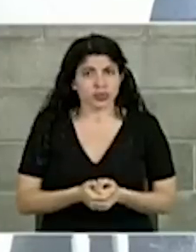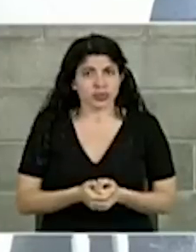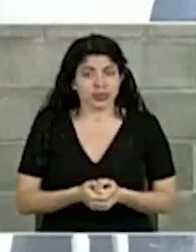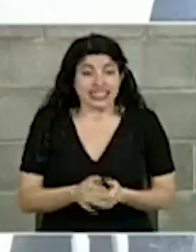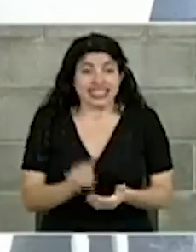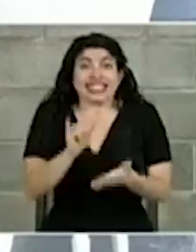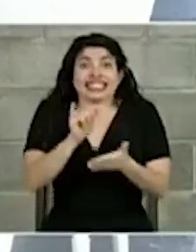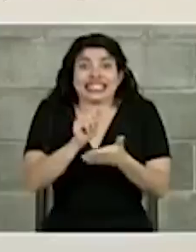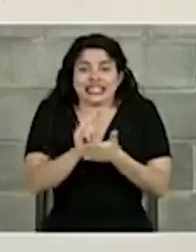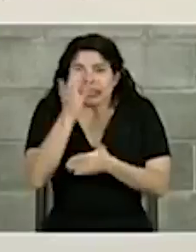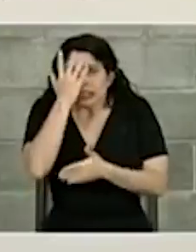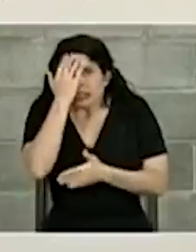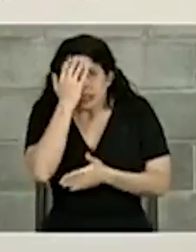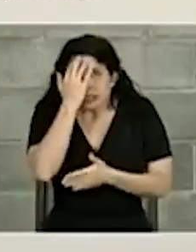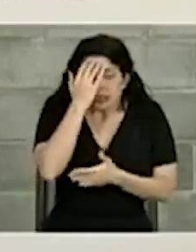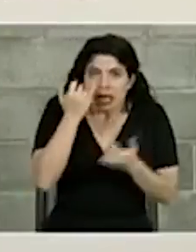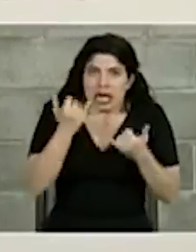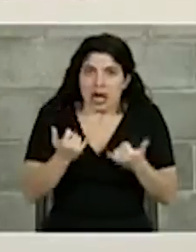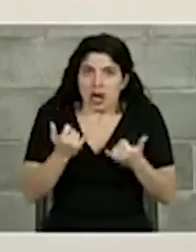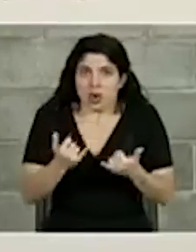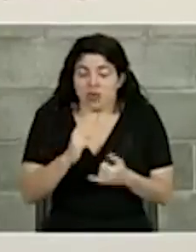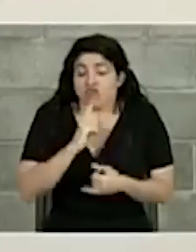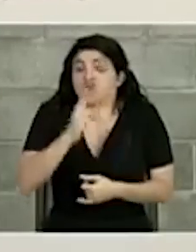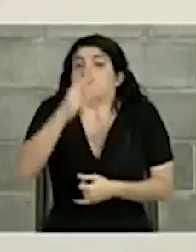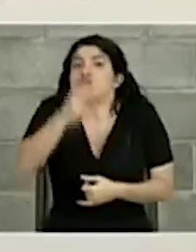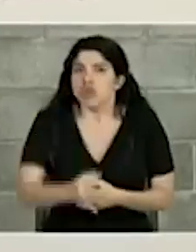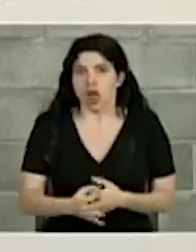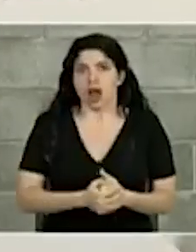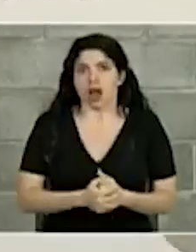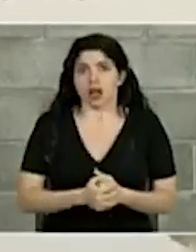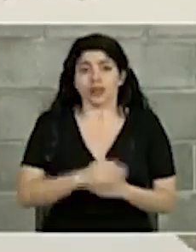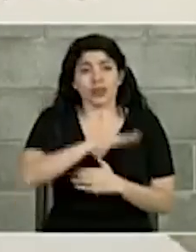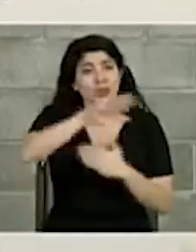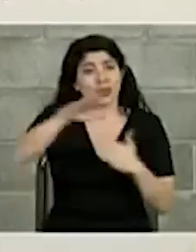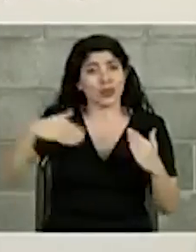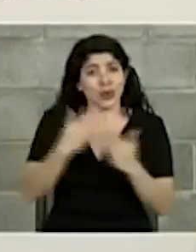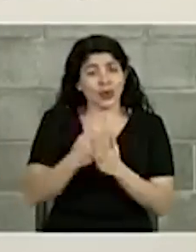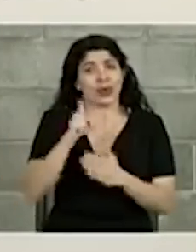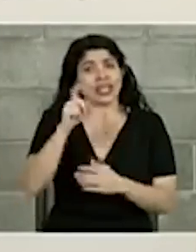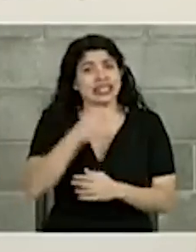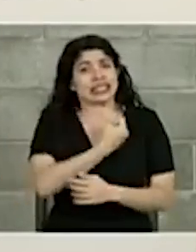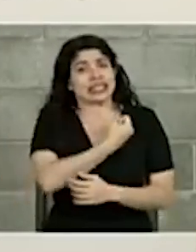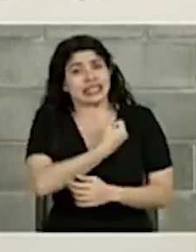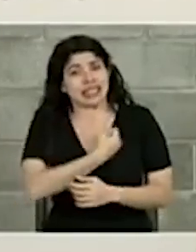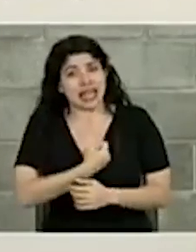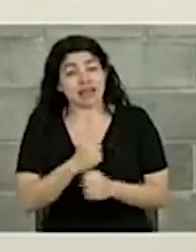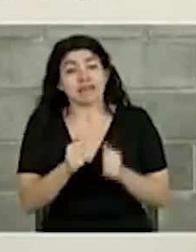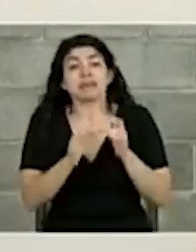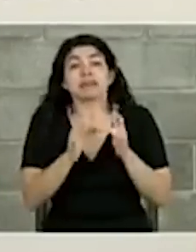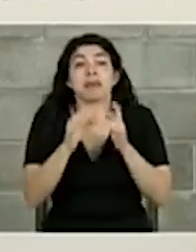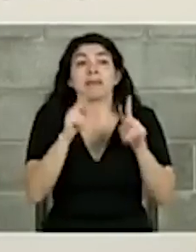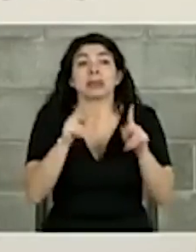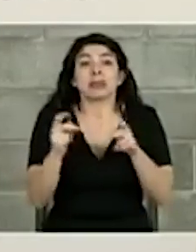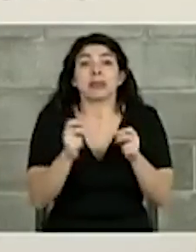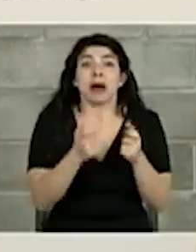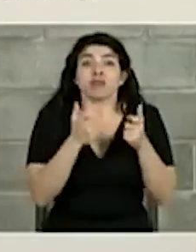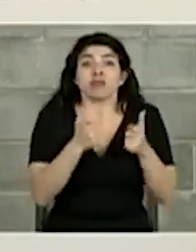ese es nuestro dilema real real todos tenemos que sacrificarnos sobre todo los más pudientes